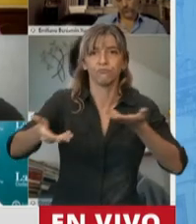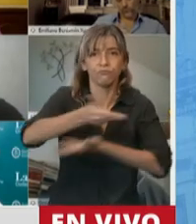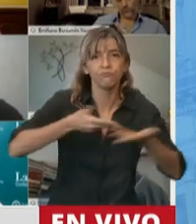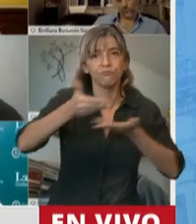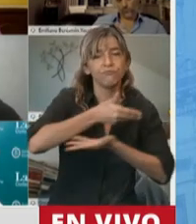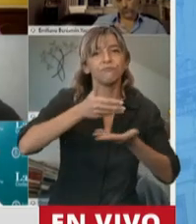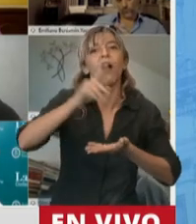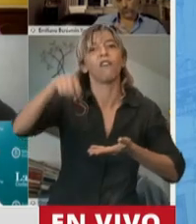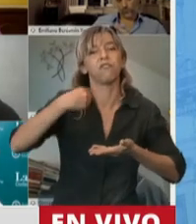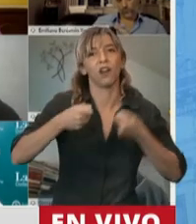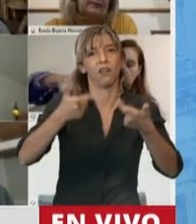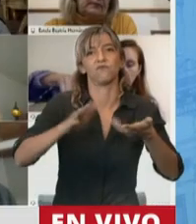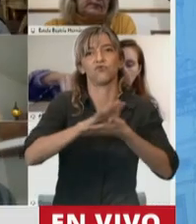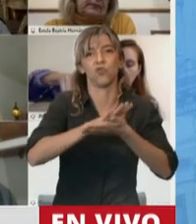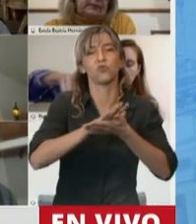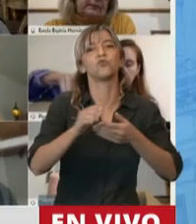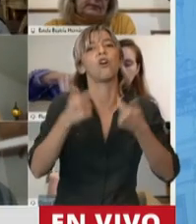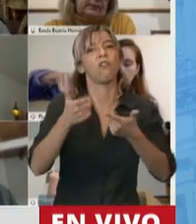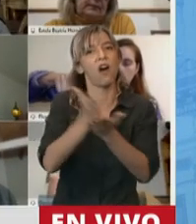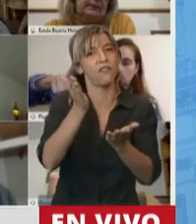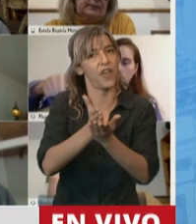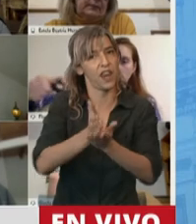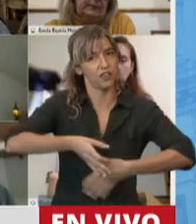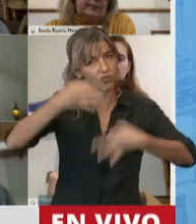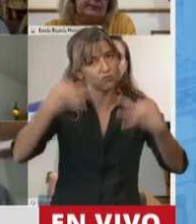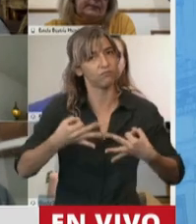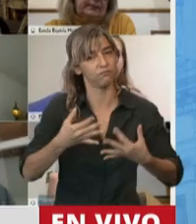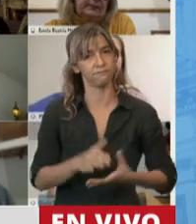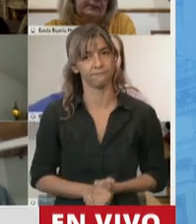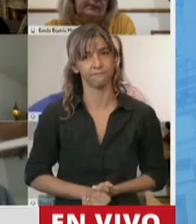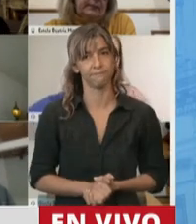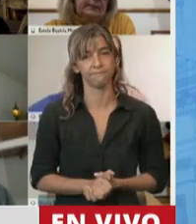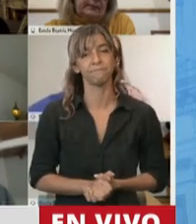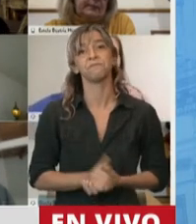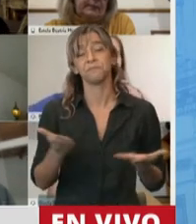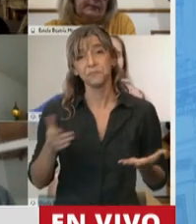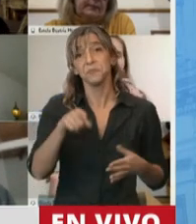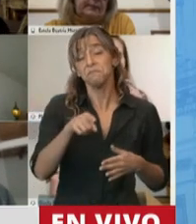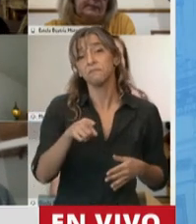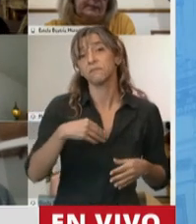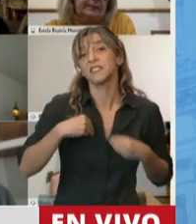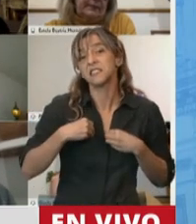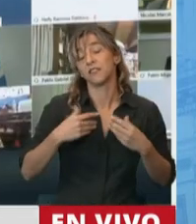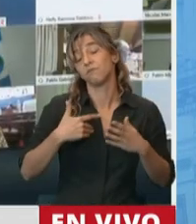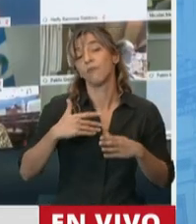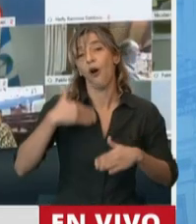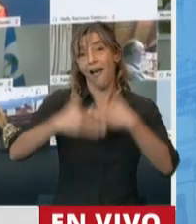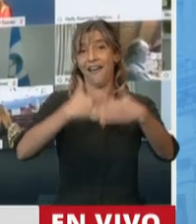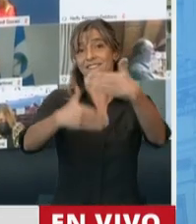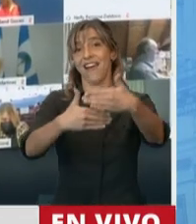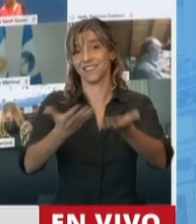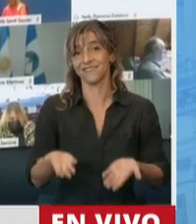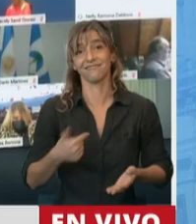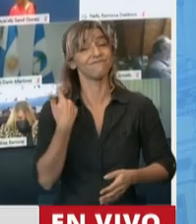tiene que ver con garantizar los derechos de los trabajadores. Es un avance y la verdad es que estamos contentos de haber